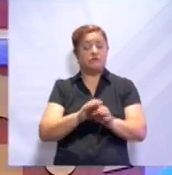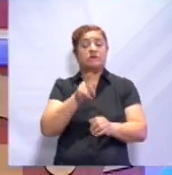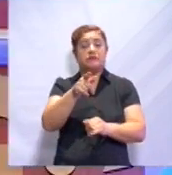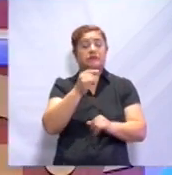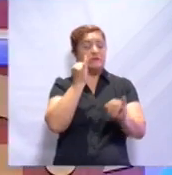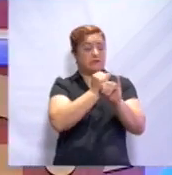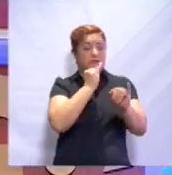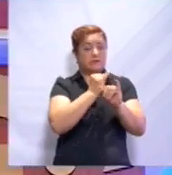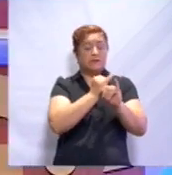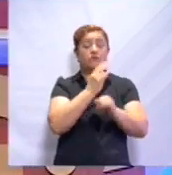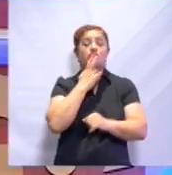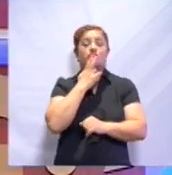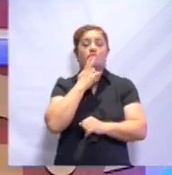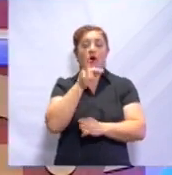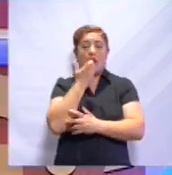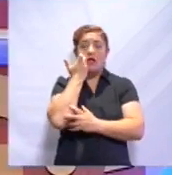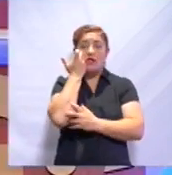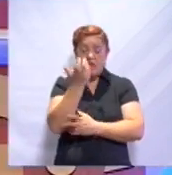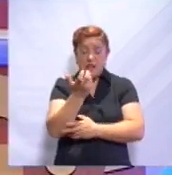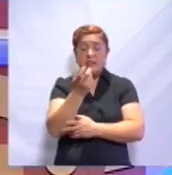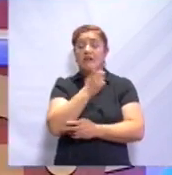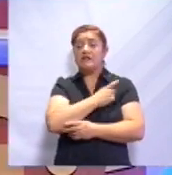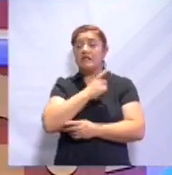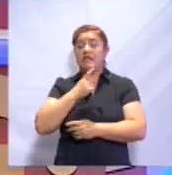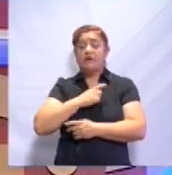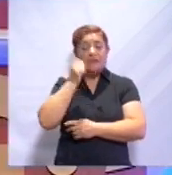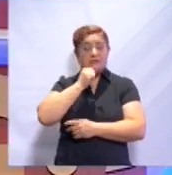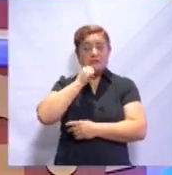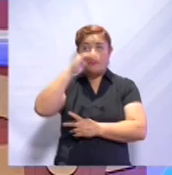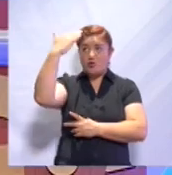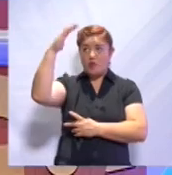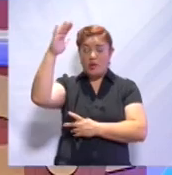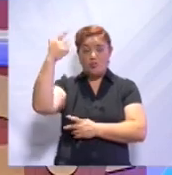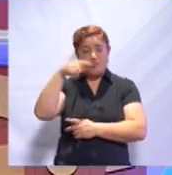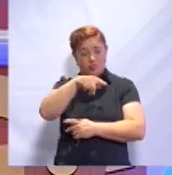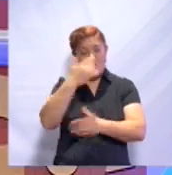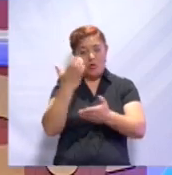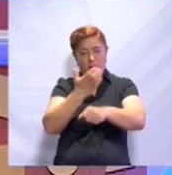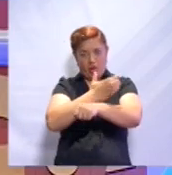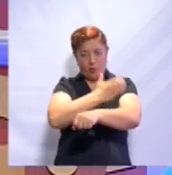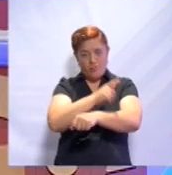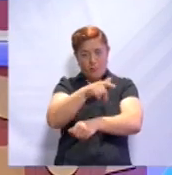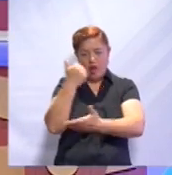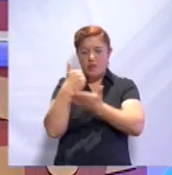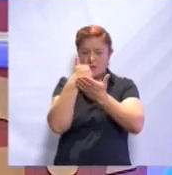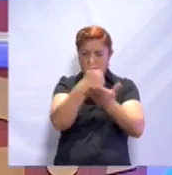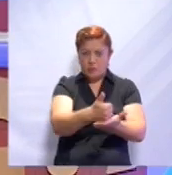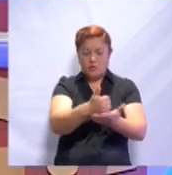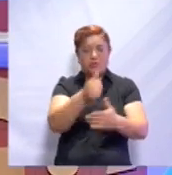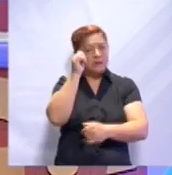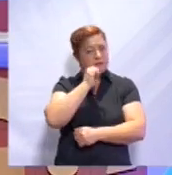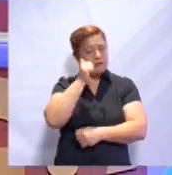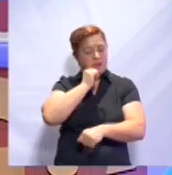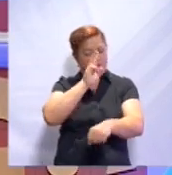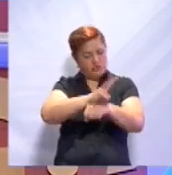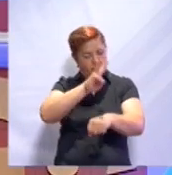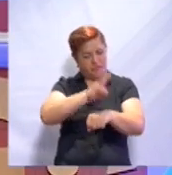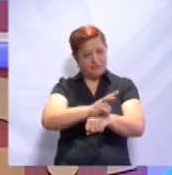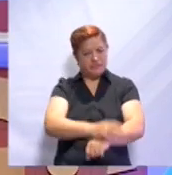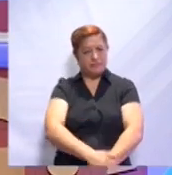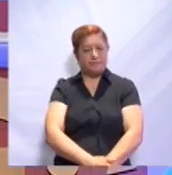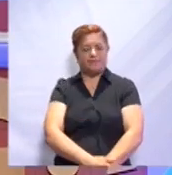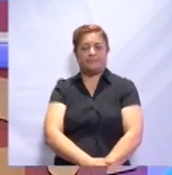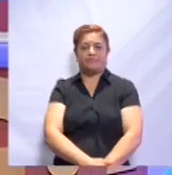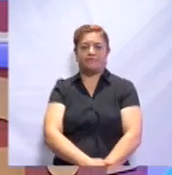muy importante, que el uso y acceso a las redes sociales siempre será bajo la supervisión